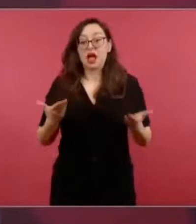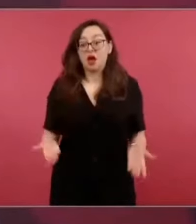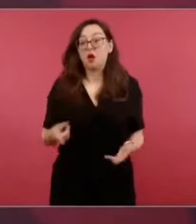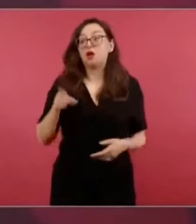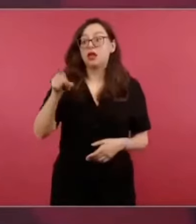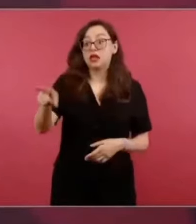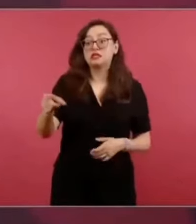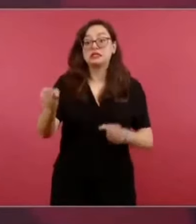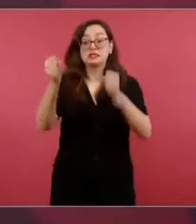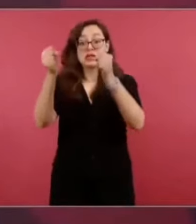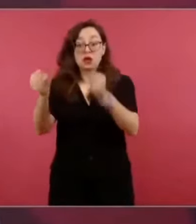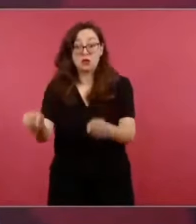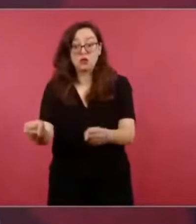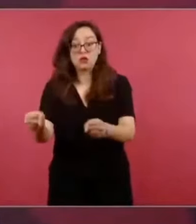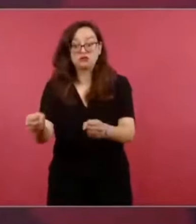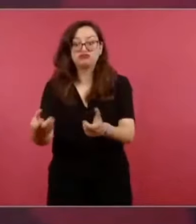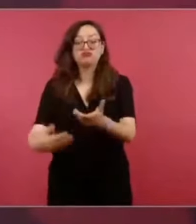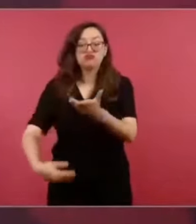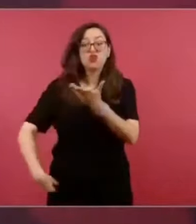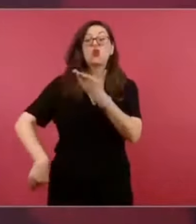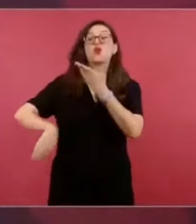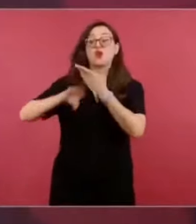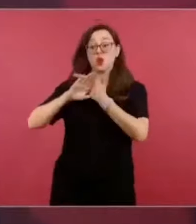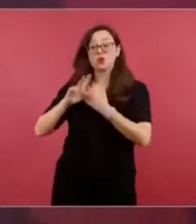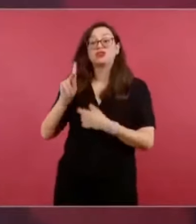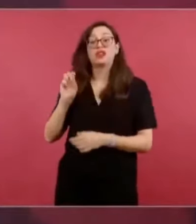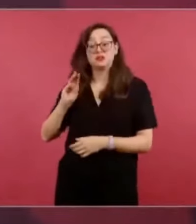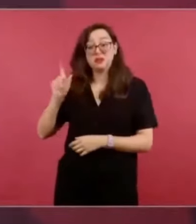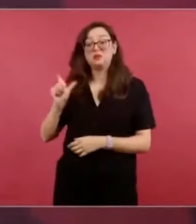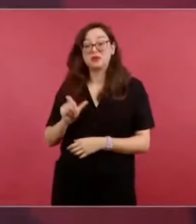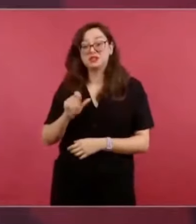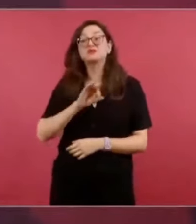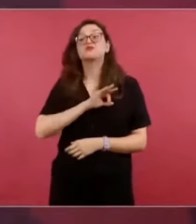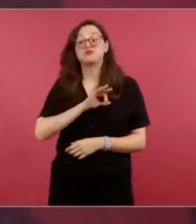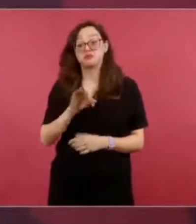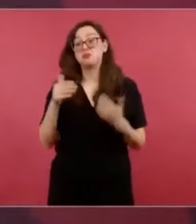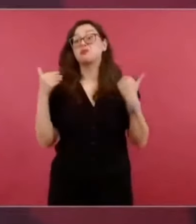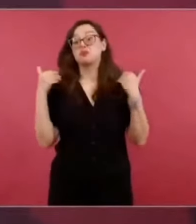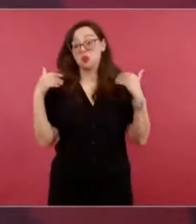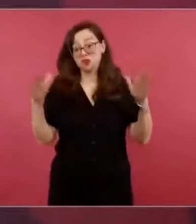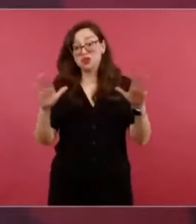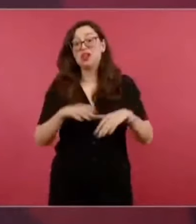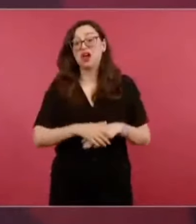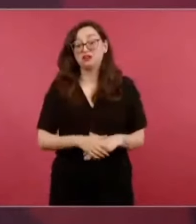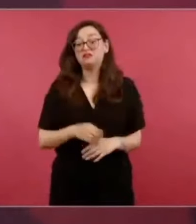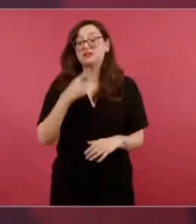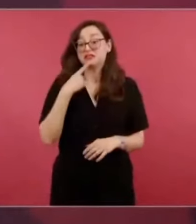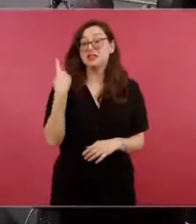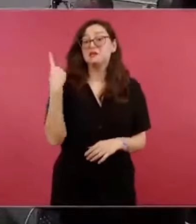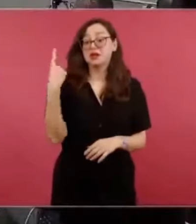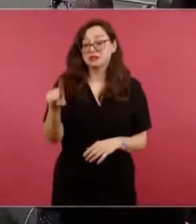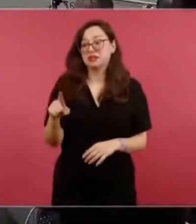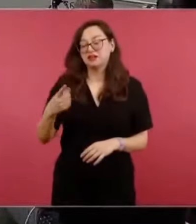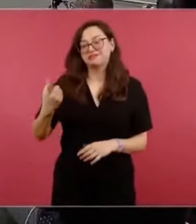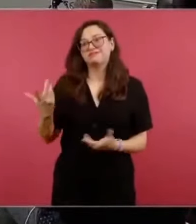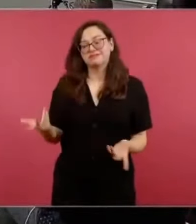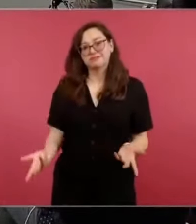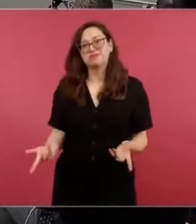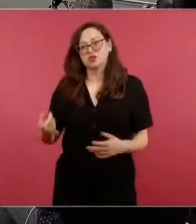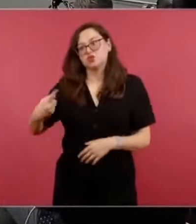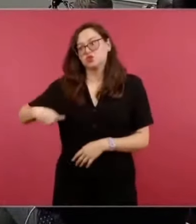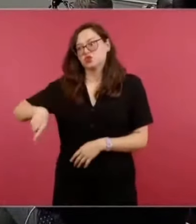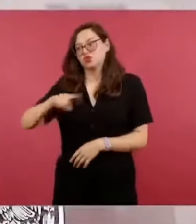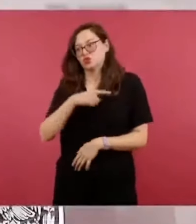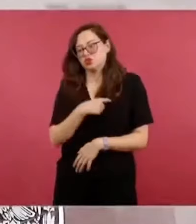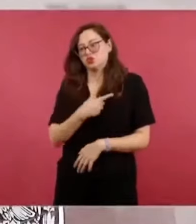Entonces, estamos viendo todos esos asuntos de tipo legal y, desde luego, buscando que haya un resarcimiento de